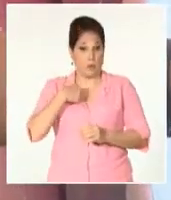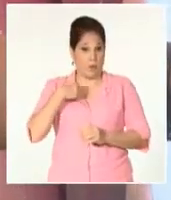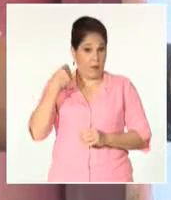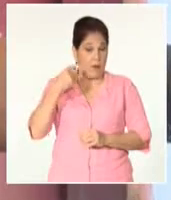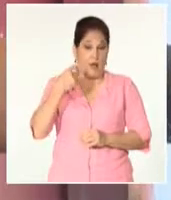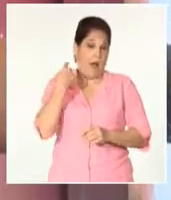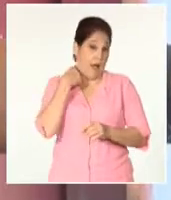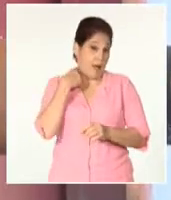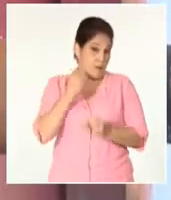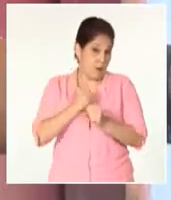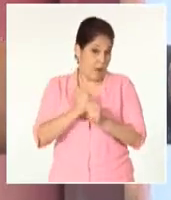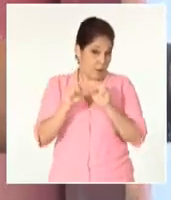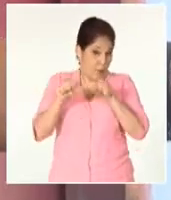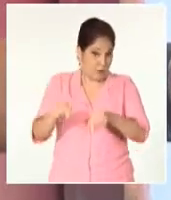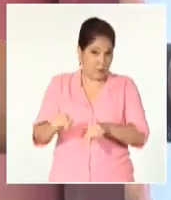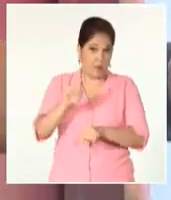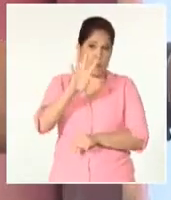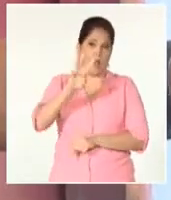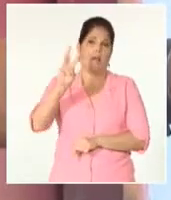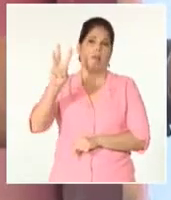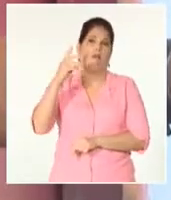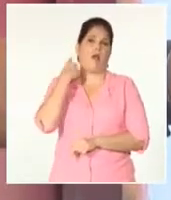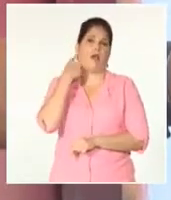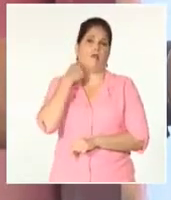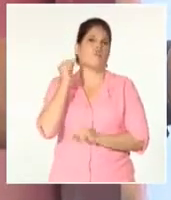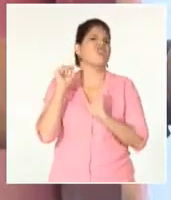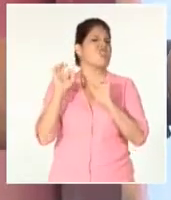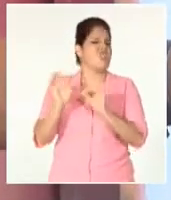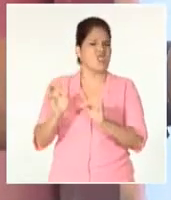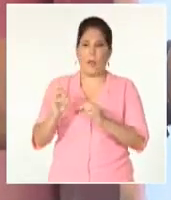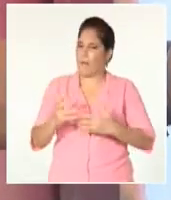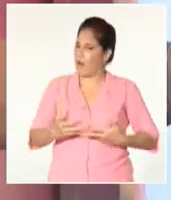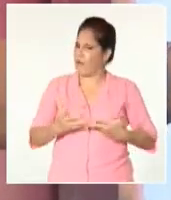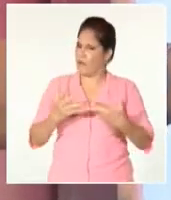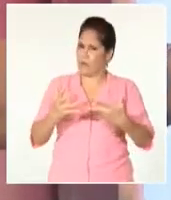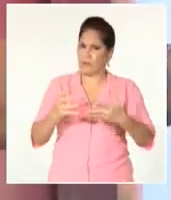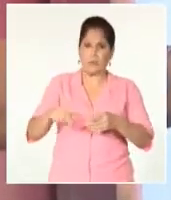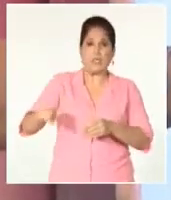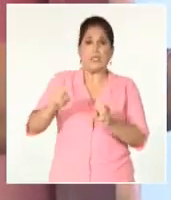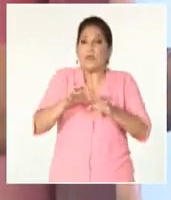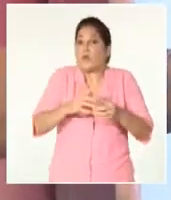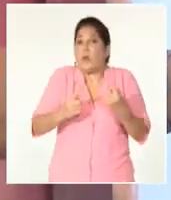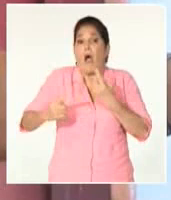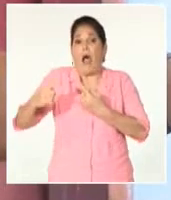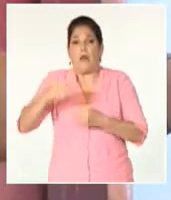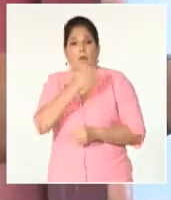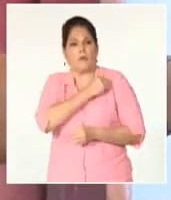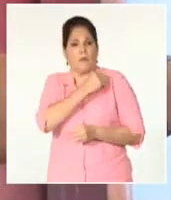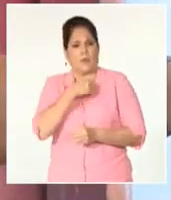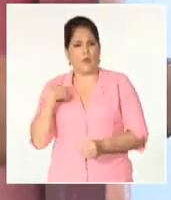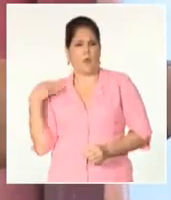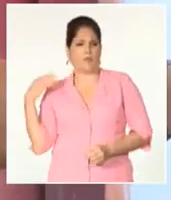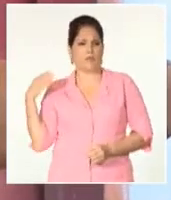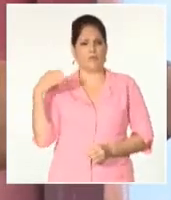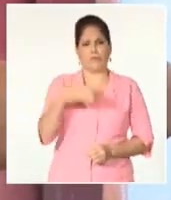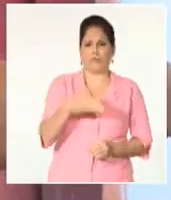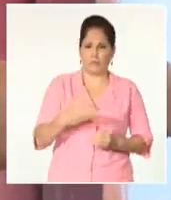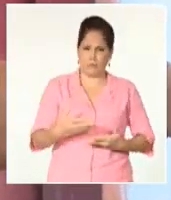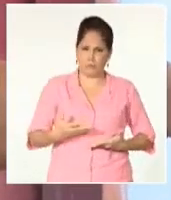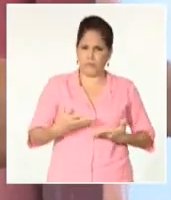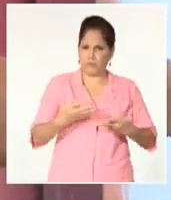en la empresa mayorita y siempre de frente a la situación que nosotros tenemos, estamos dispuestos